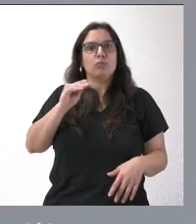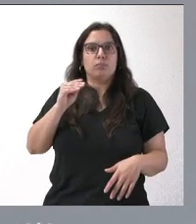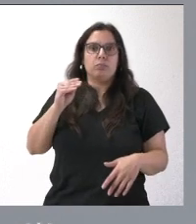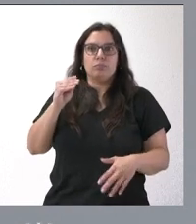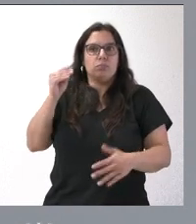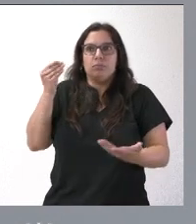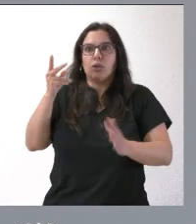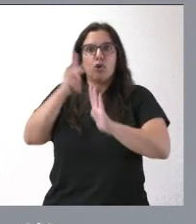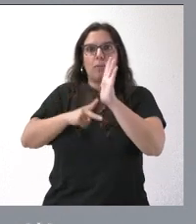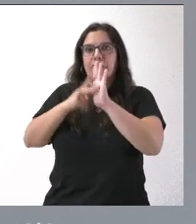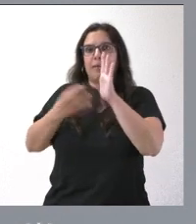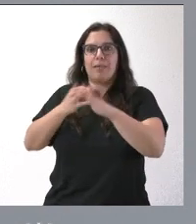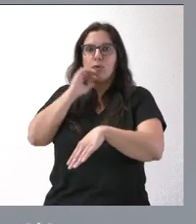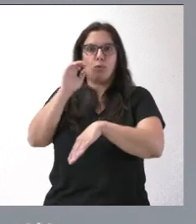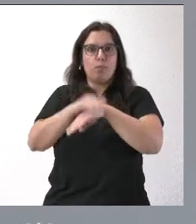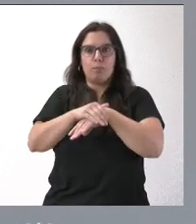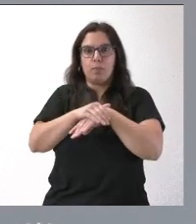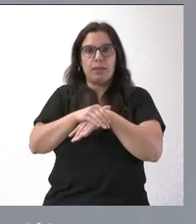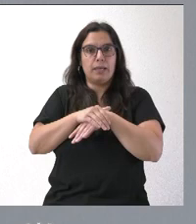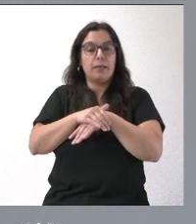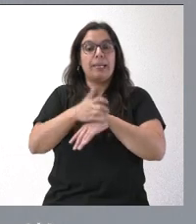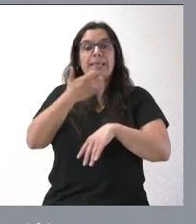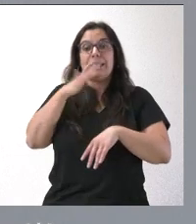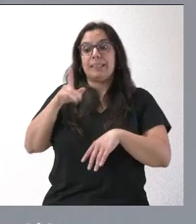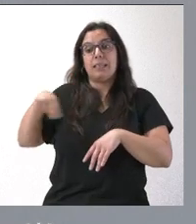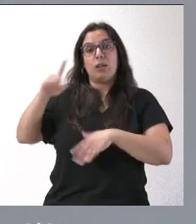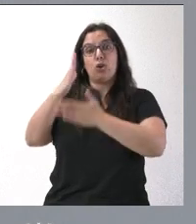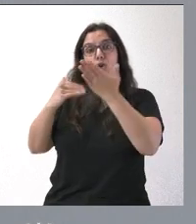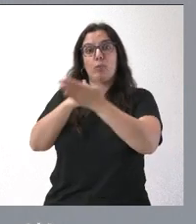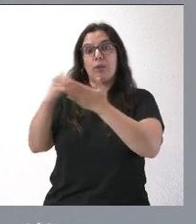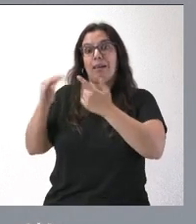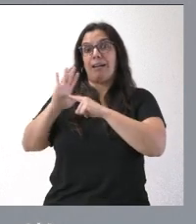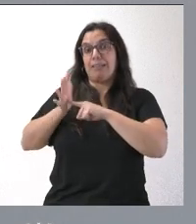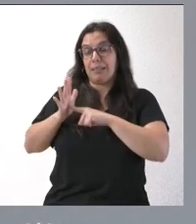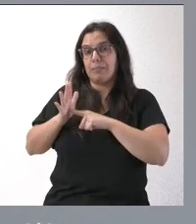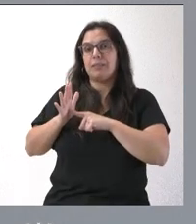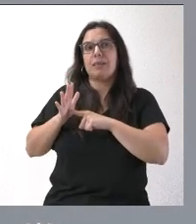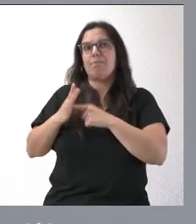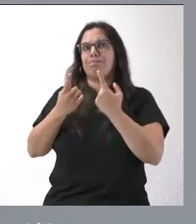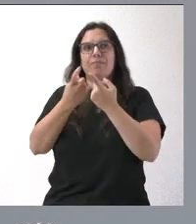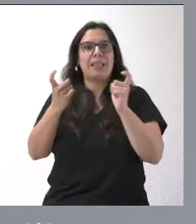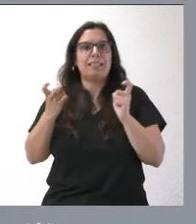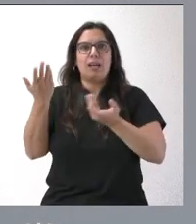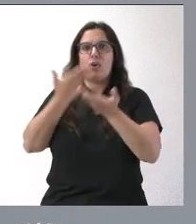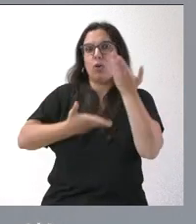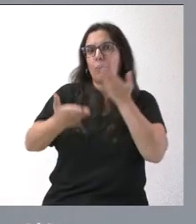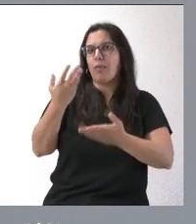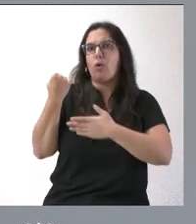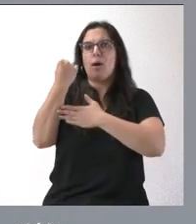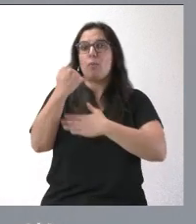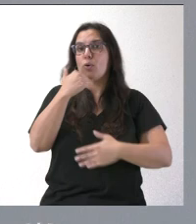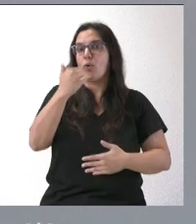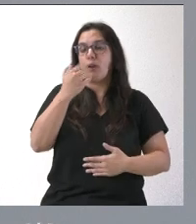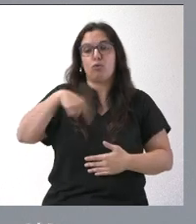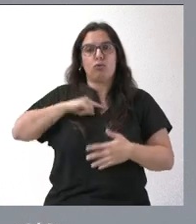esa normativa y si la comunidad de Castilla-La Mancha necesita cualquier tipo de colaboración o apoyo, nos tiene a su